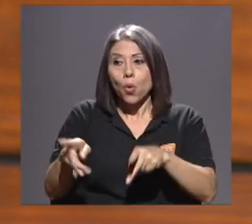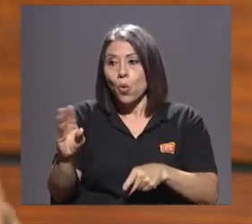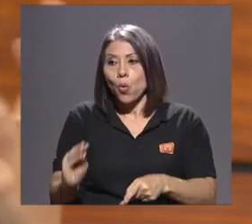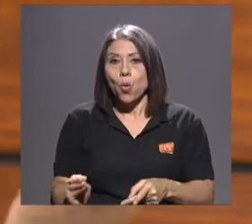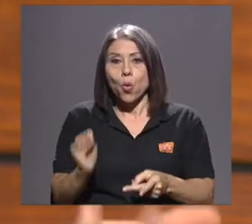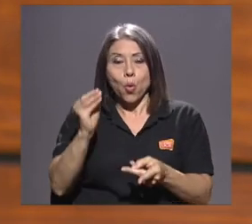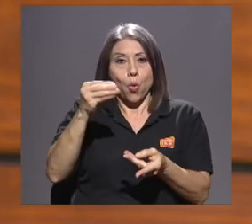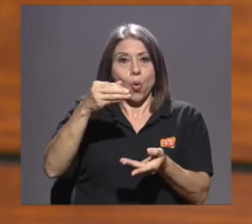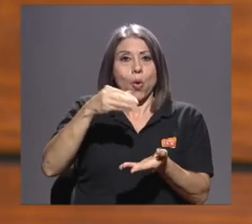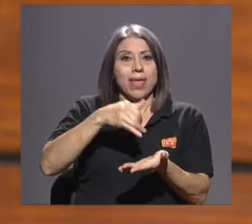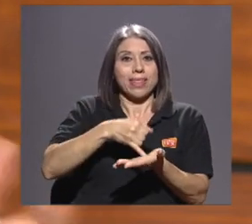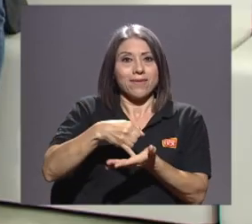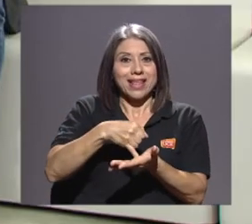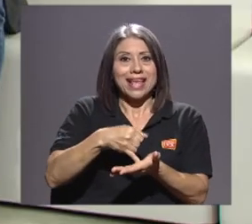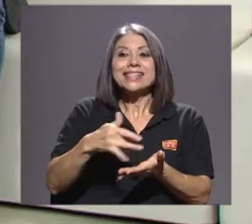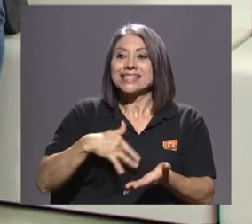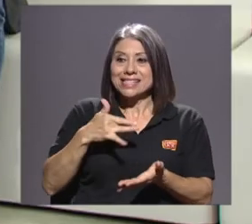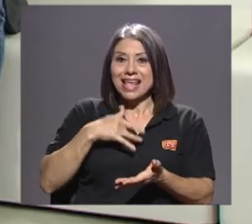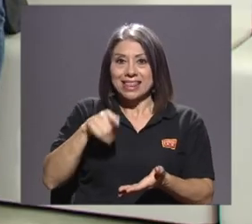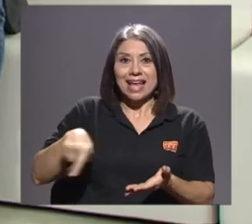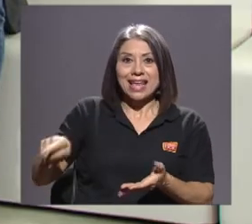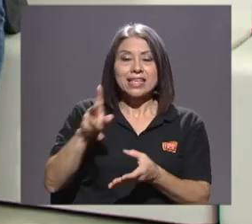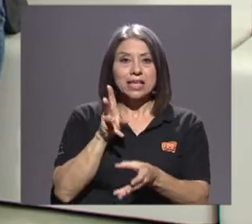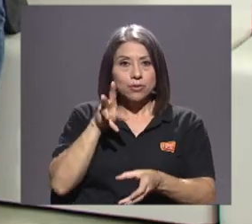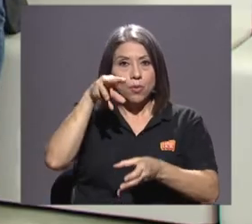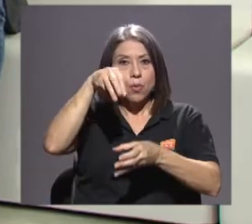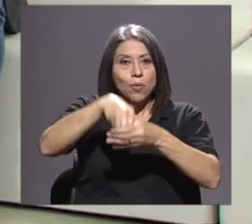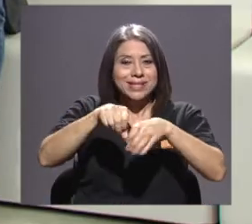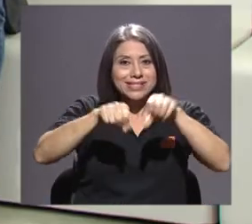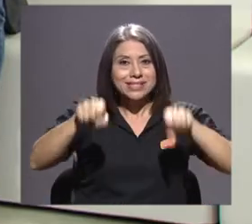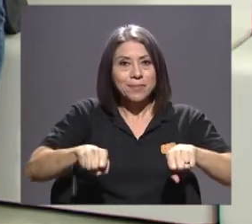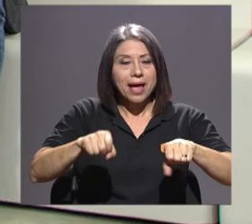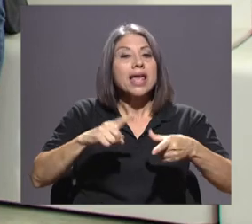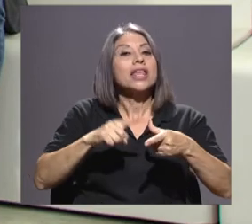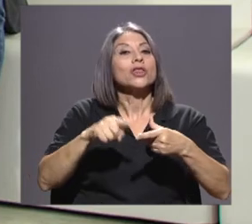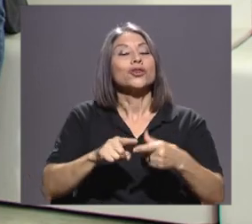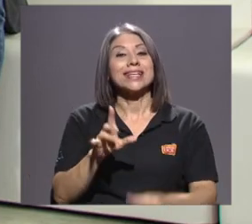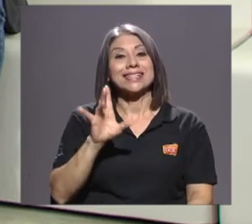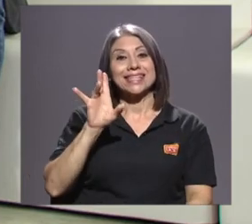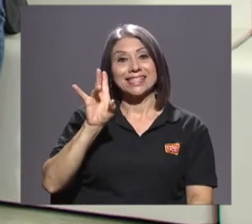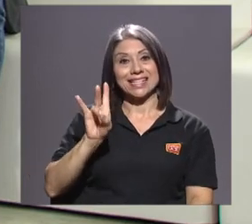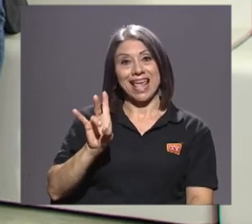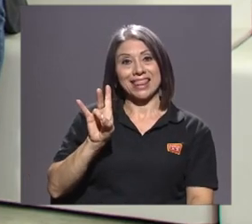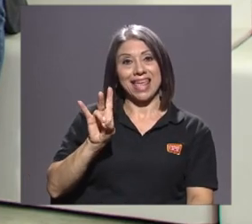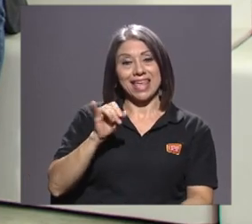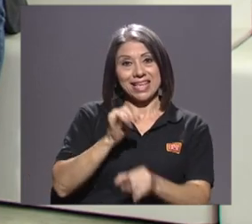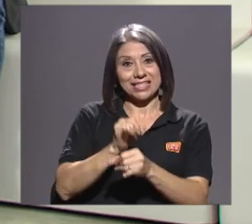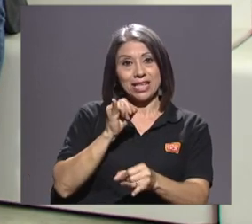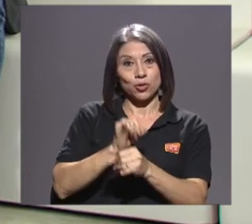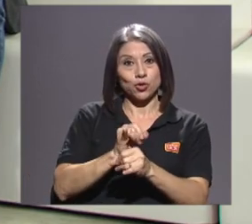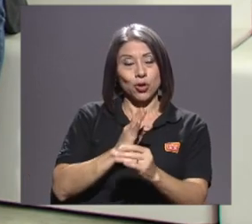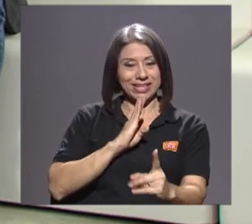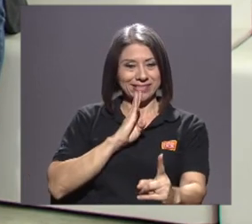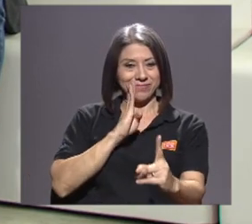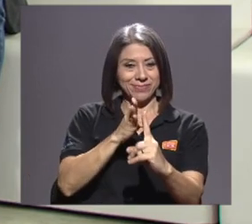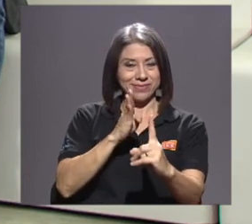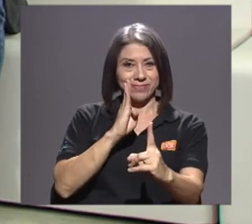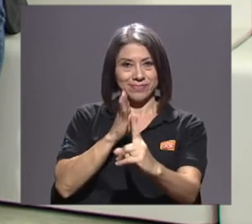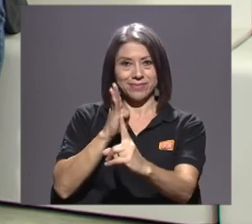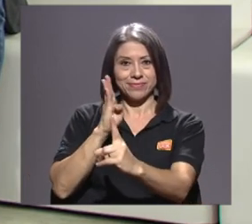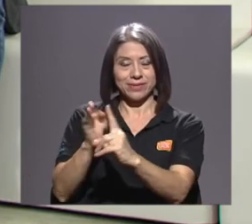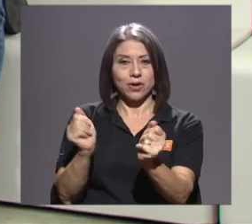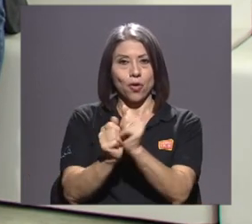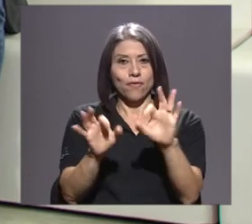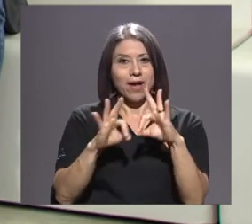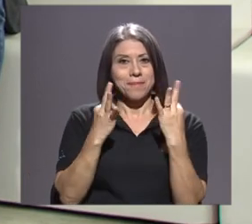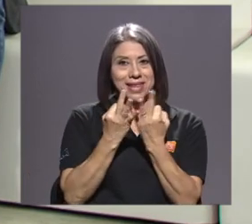se sientan parte de un ecosistema. Entonces siete instituciones que tienen esta relación directa con familias se sumaron a